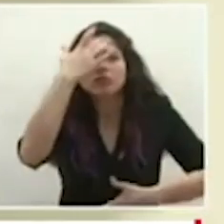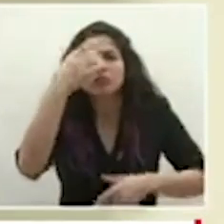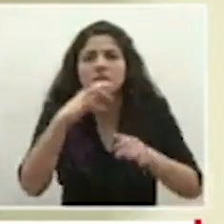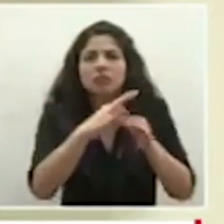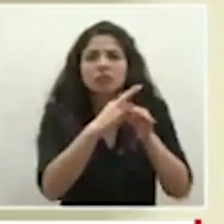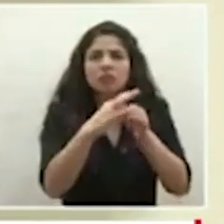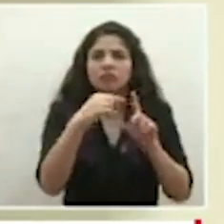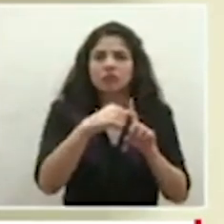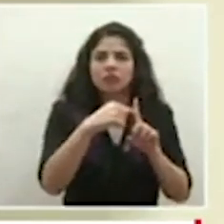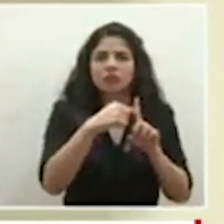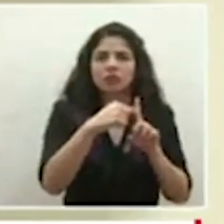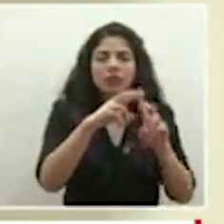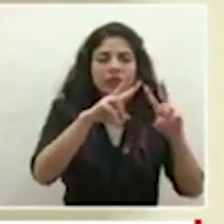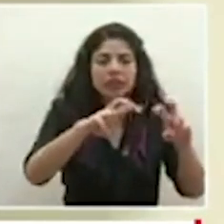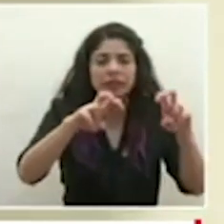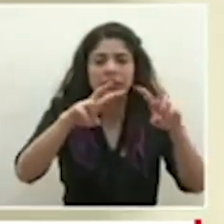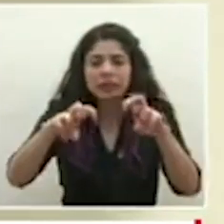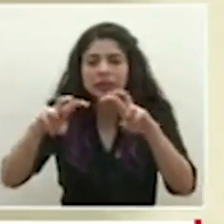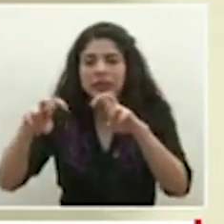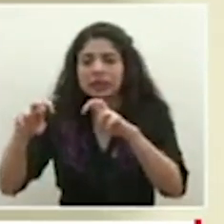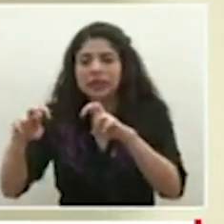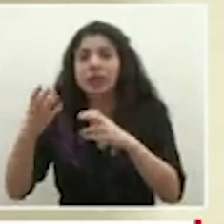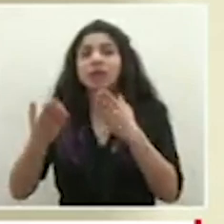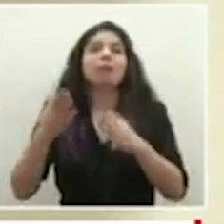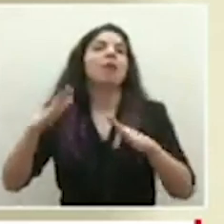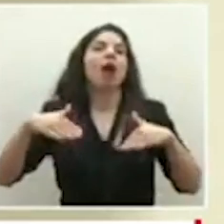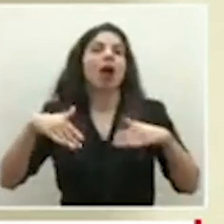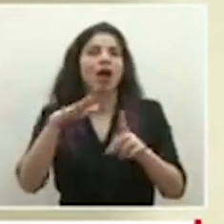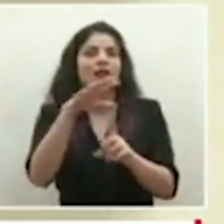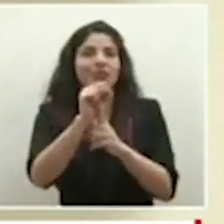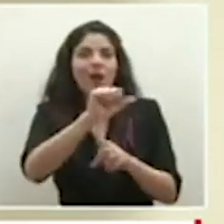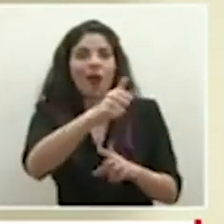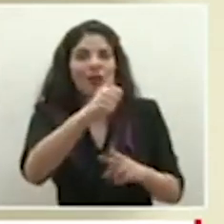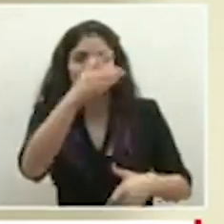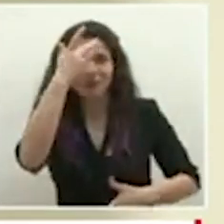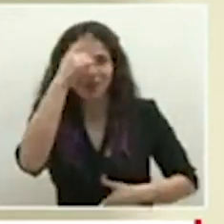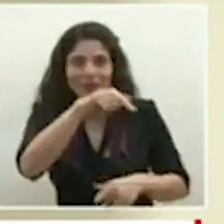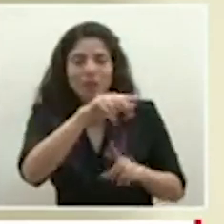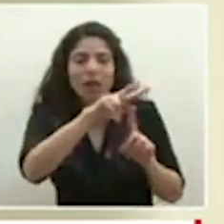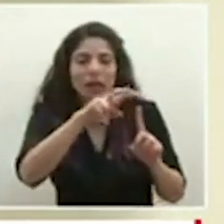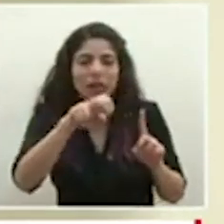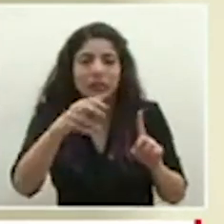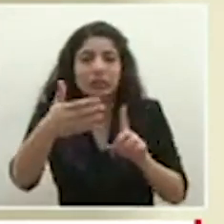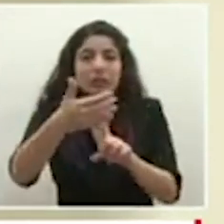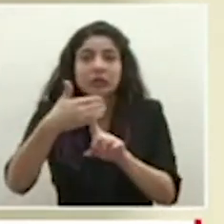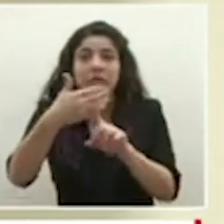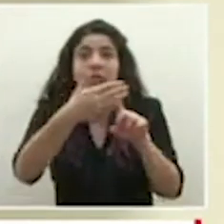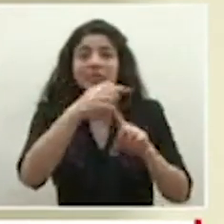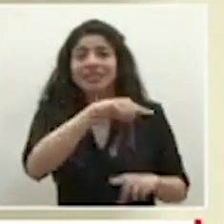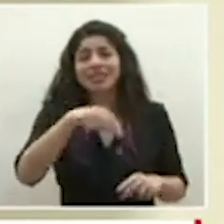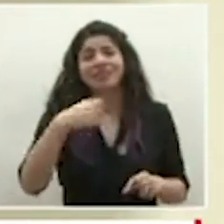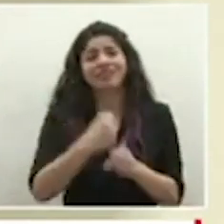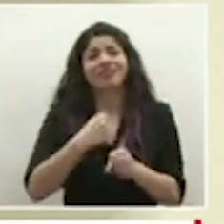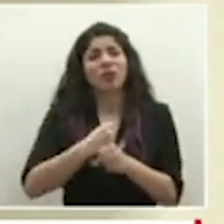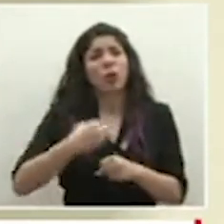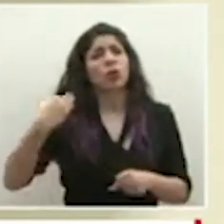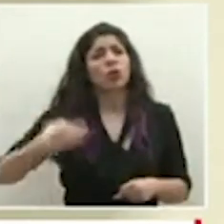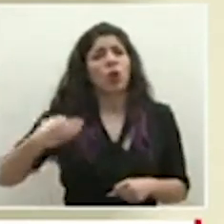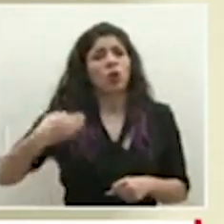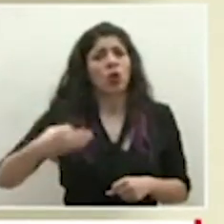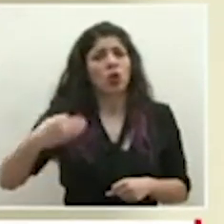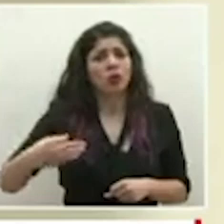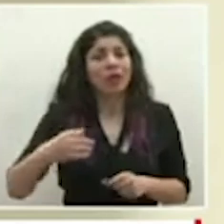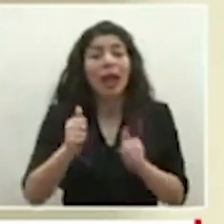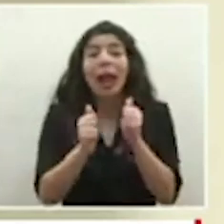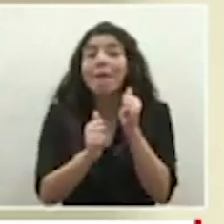a él y que no hayan eventualmente sido detectados de forma oportuna esto es algo que se hace todos los días y justamente